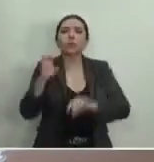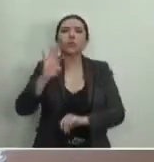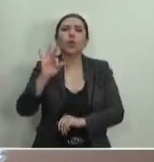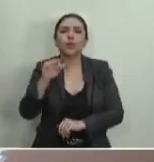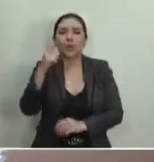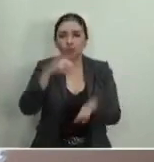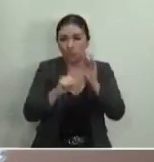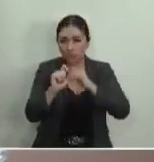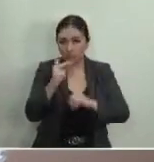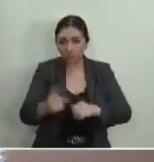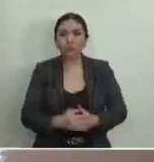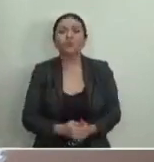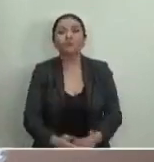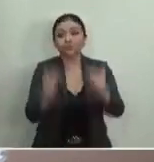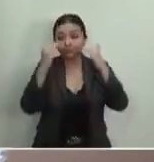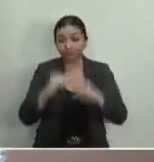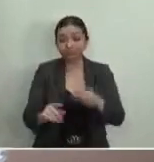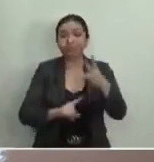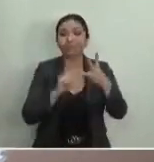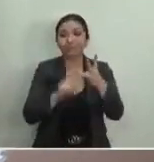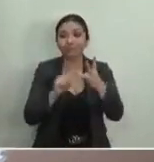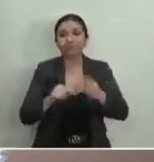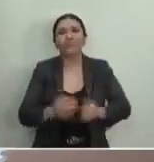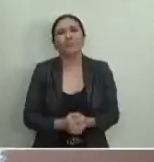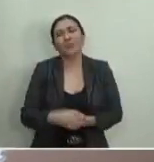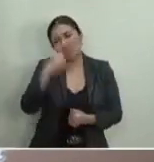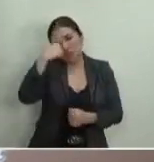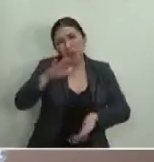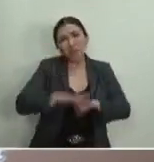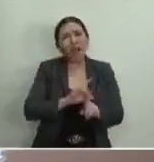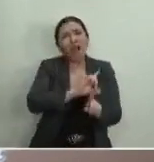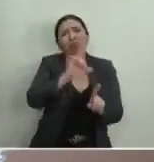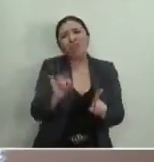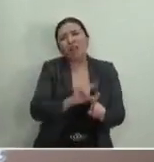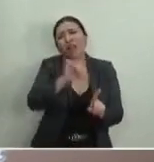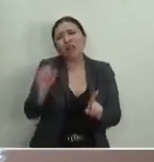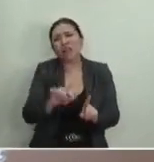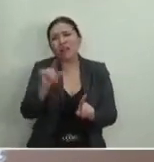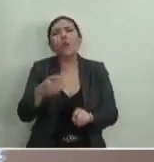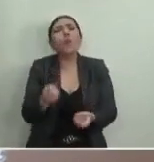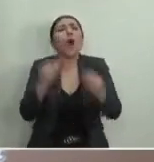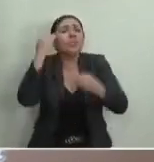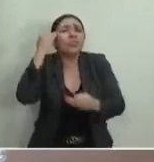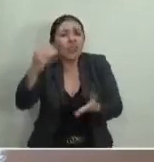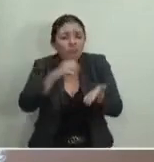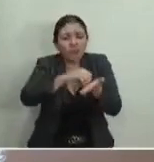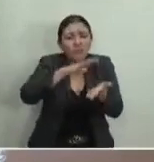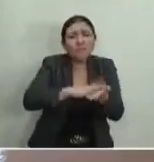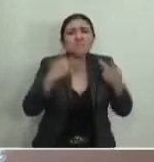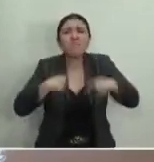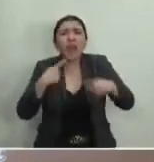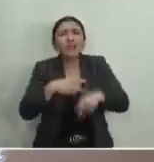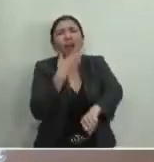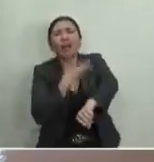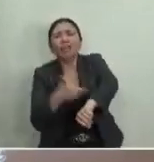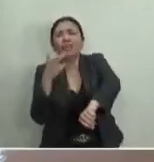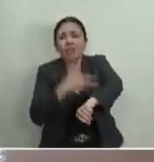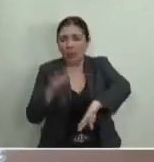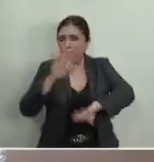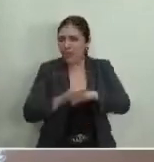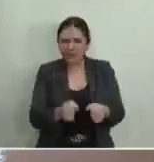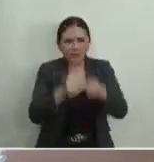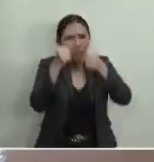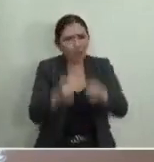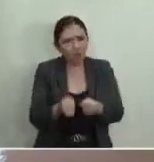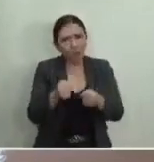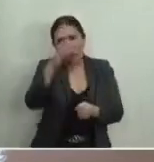y, tercero, a fin de evitar posponer innecesariamente la definición del tiempo de inscripción de la parte actora y dotar de certeza